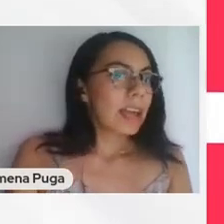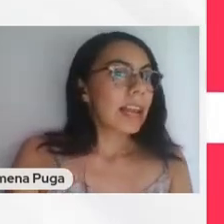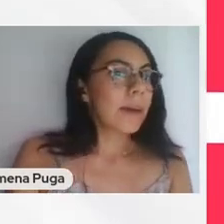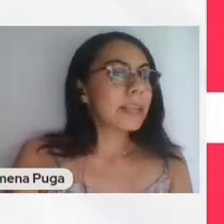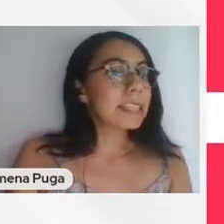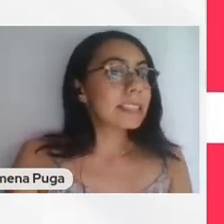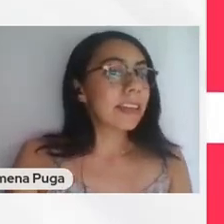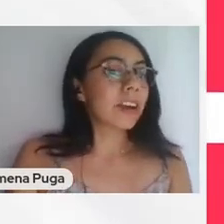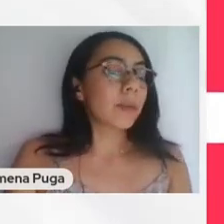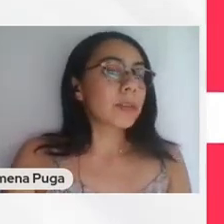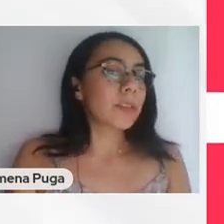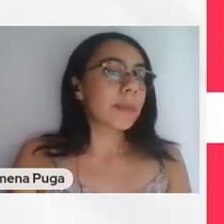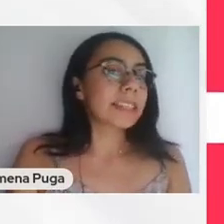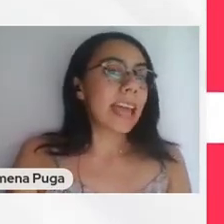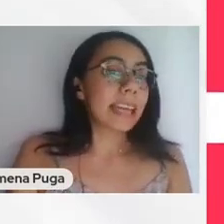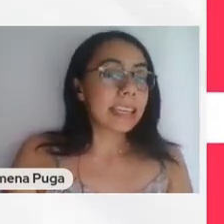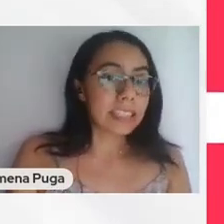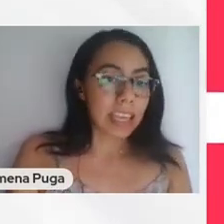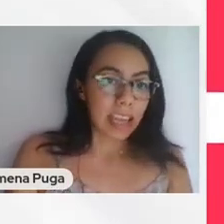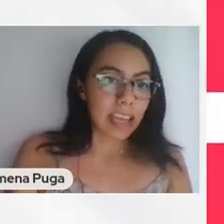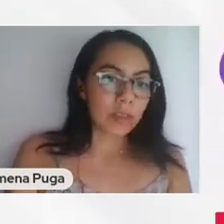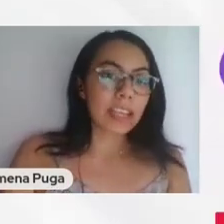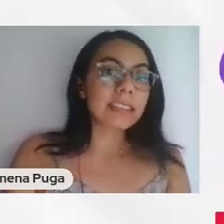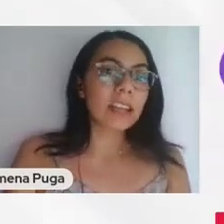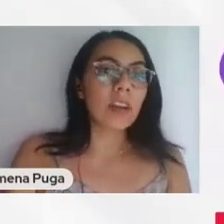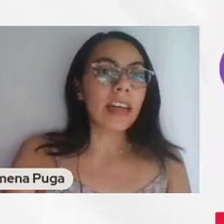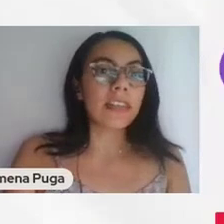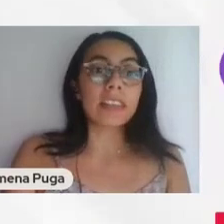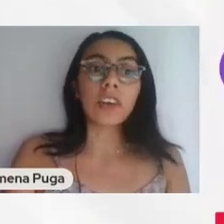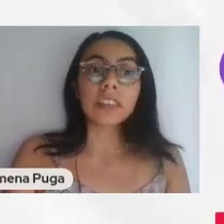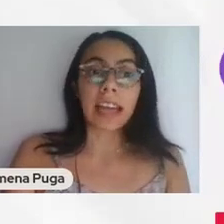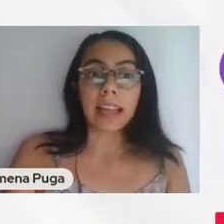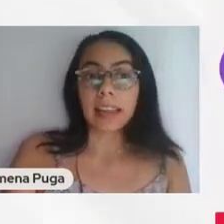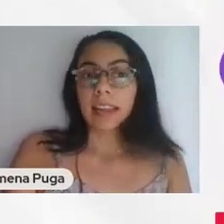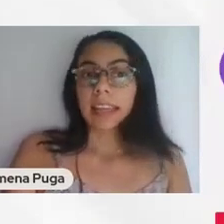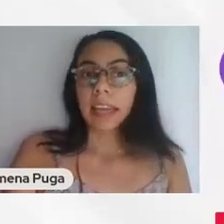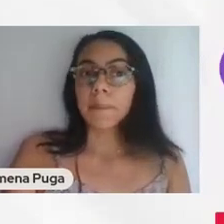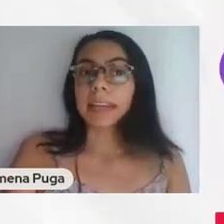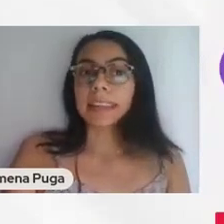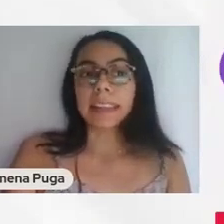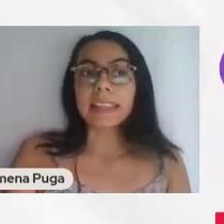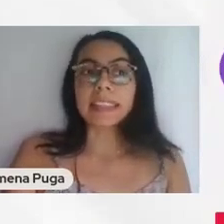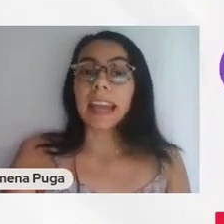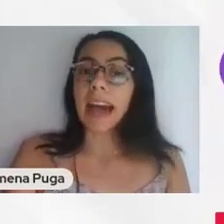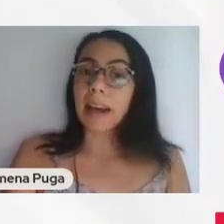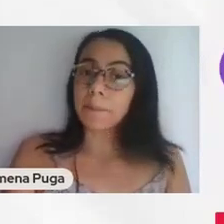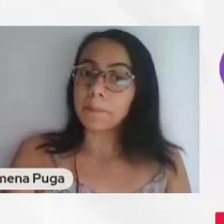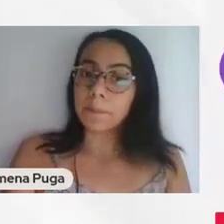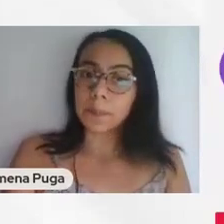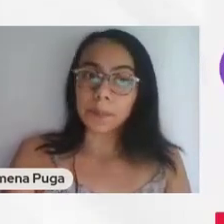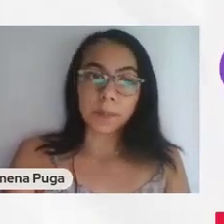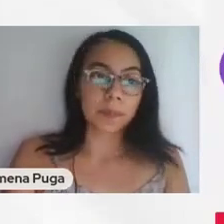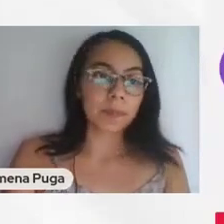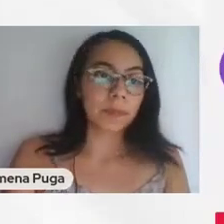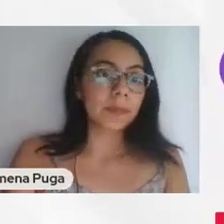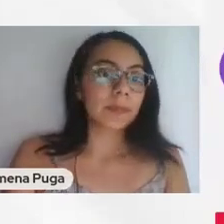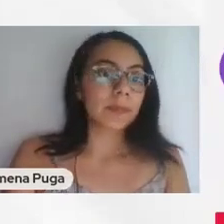¿La presencia de cromosomas XY en una célula denota qué pertenece a?